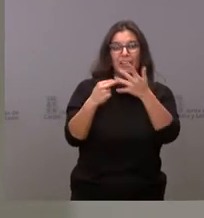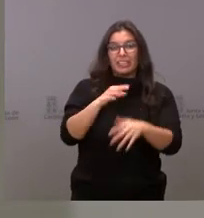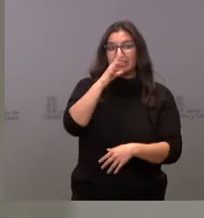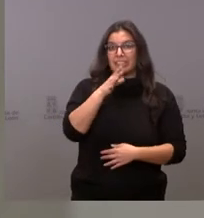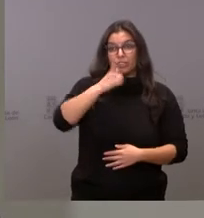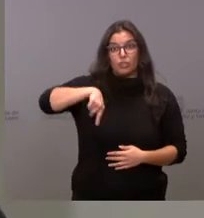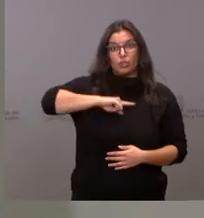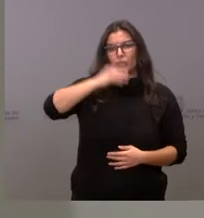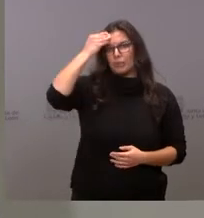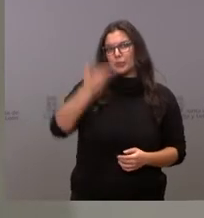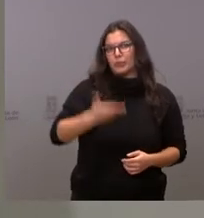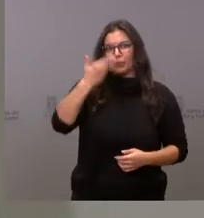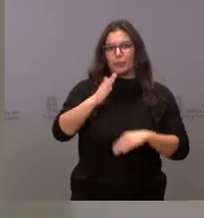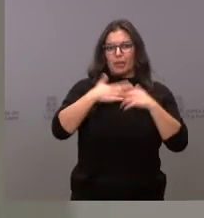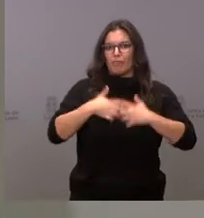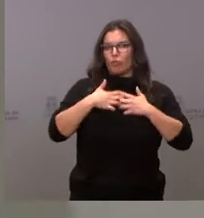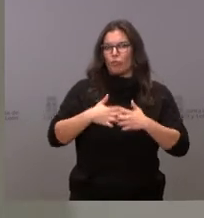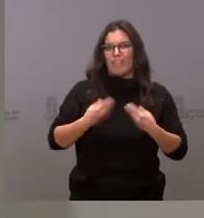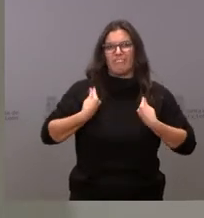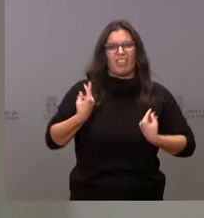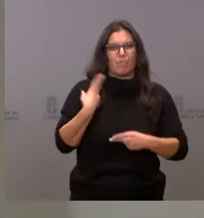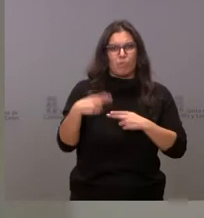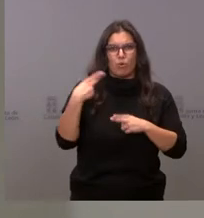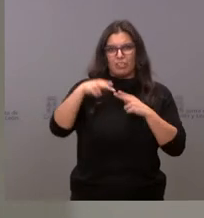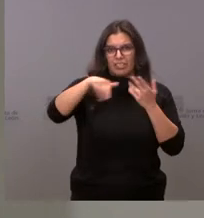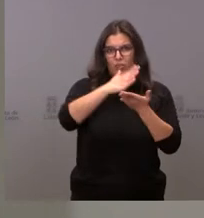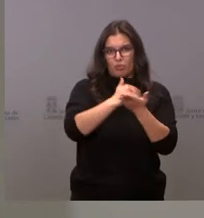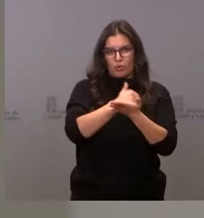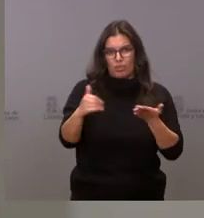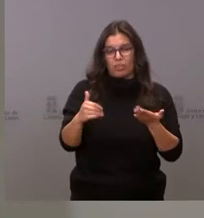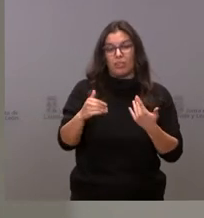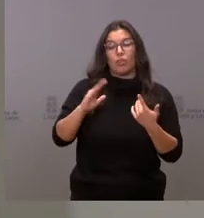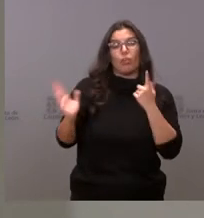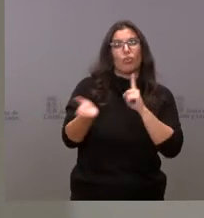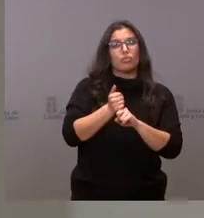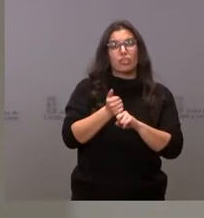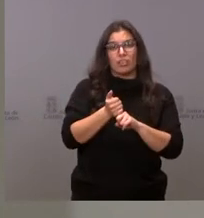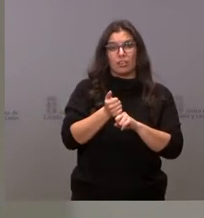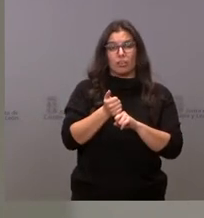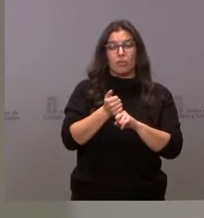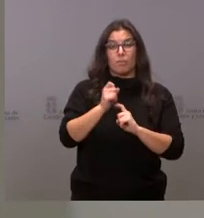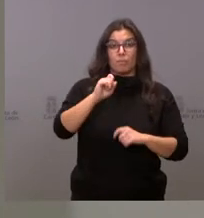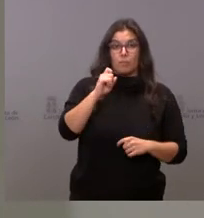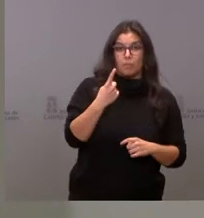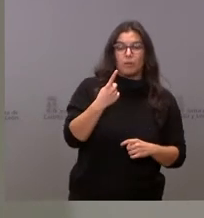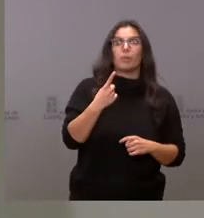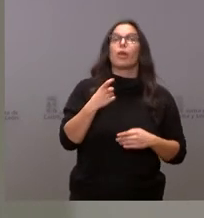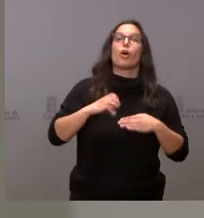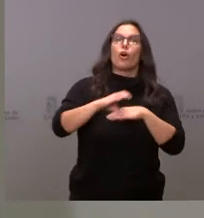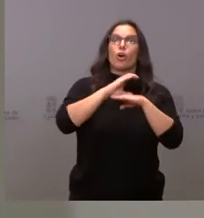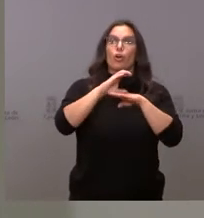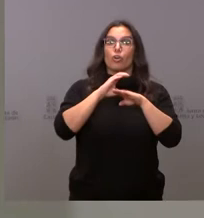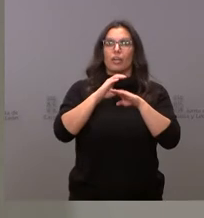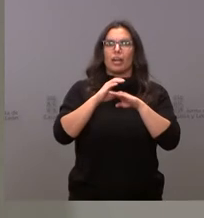entendemos que son esenciales para el funcionamiento de la vida política en nuestra comunidad. Hemos conseguido no solo tener una de las consejerías más